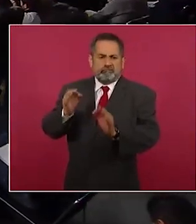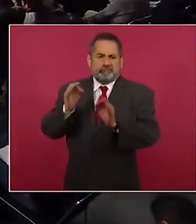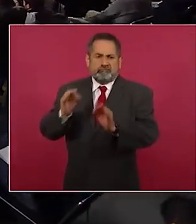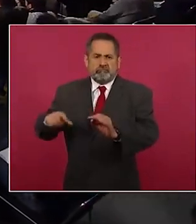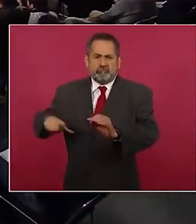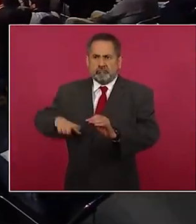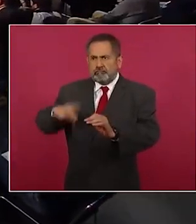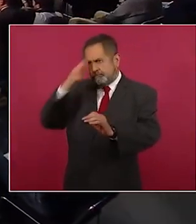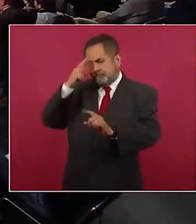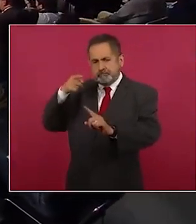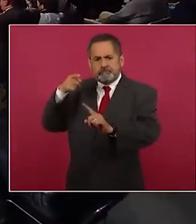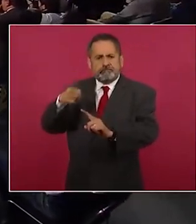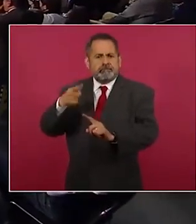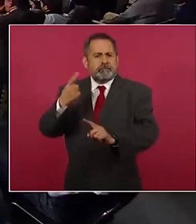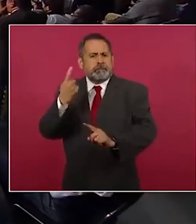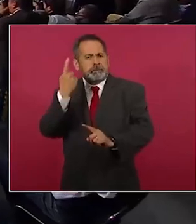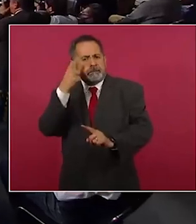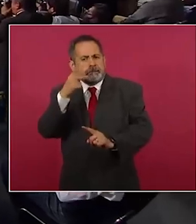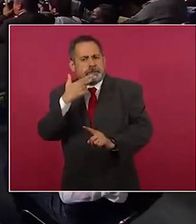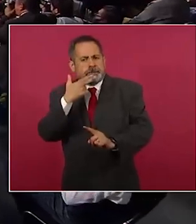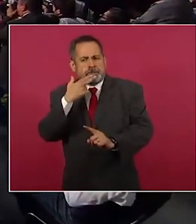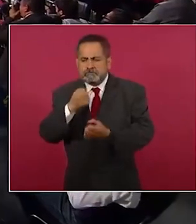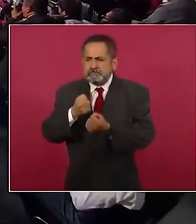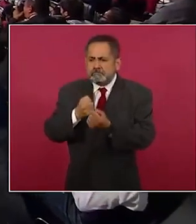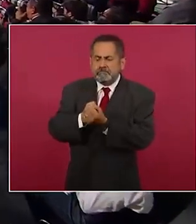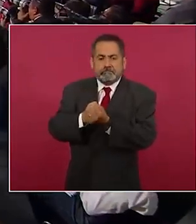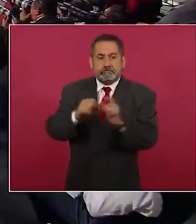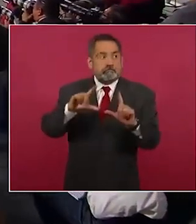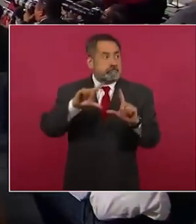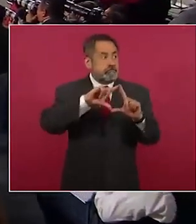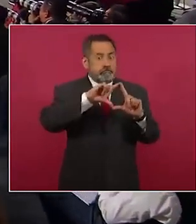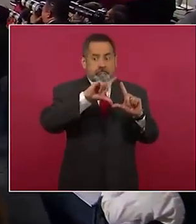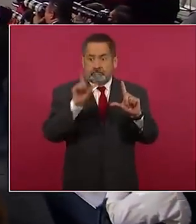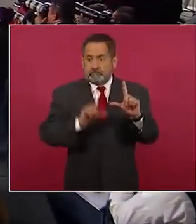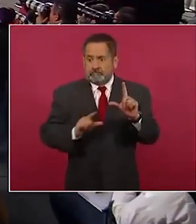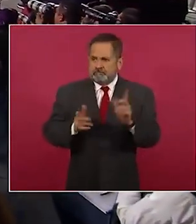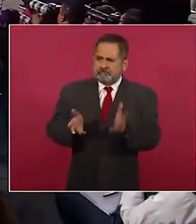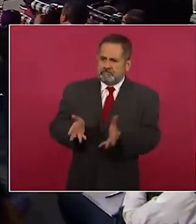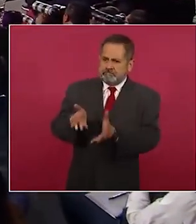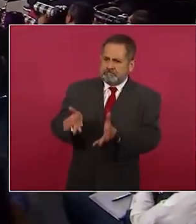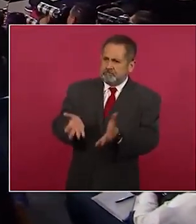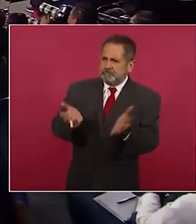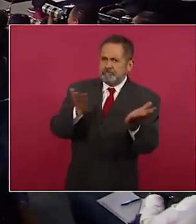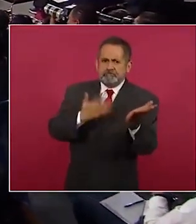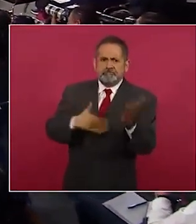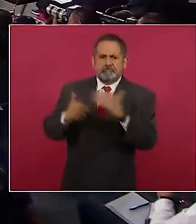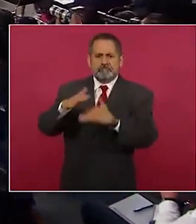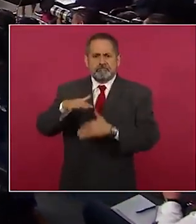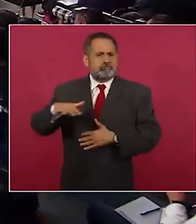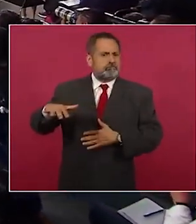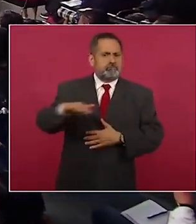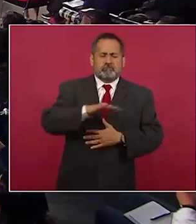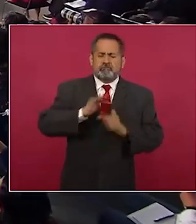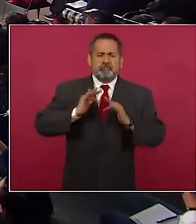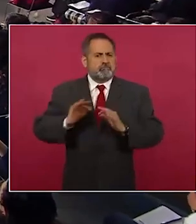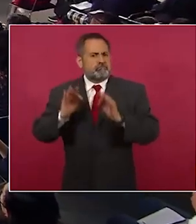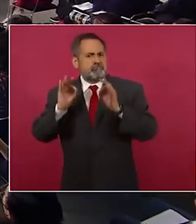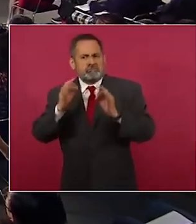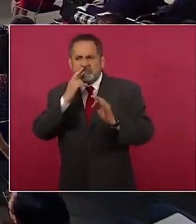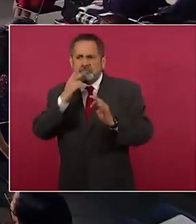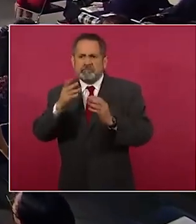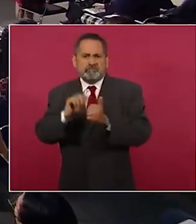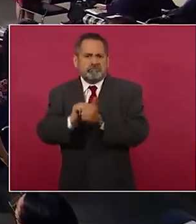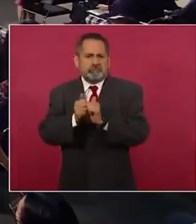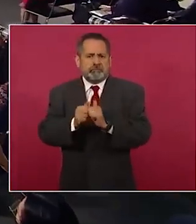México que impulsa el desarrollo nacional y el bienestar del pueblo. La ruta se compone de mil